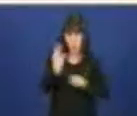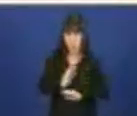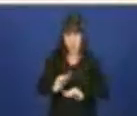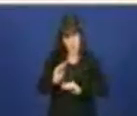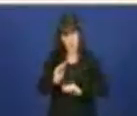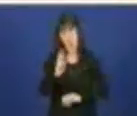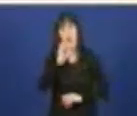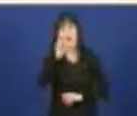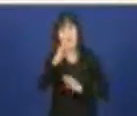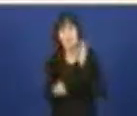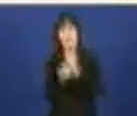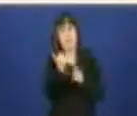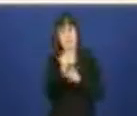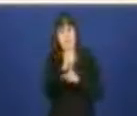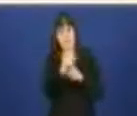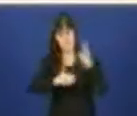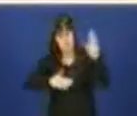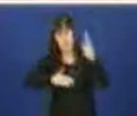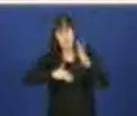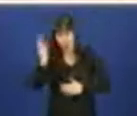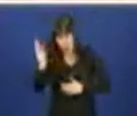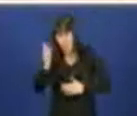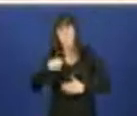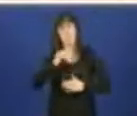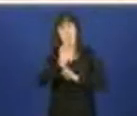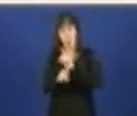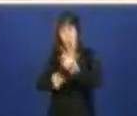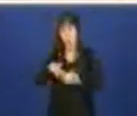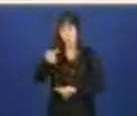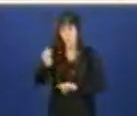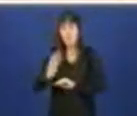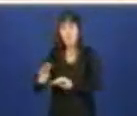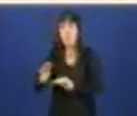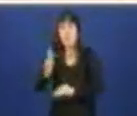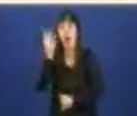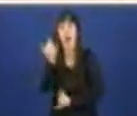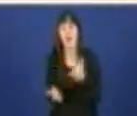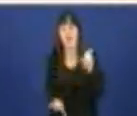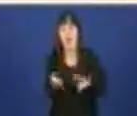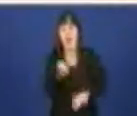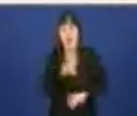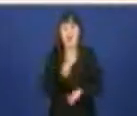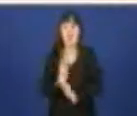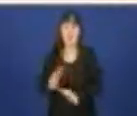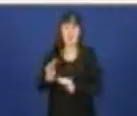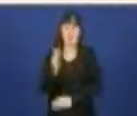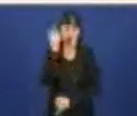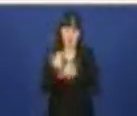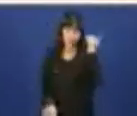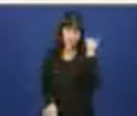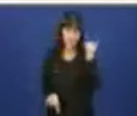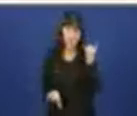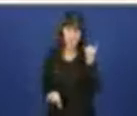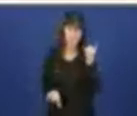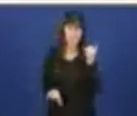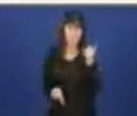media máis que a herdanza que vostedes recibiron. Despilfarran, señora conselleira, unha boa herdanza,